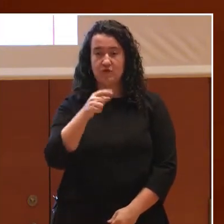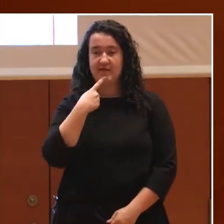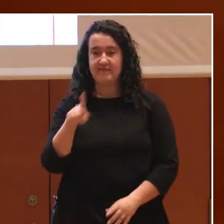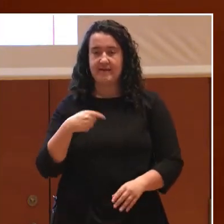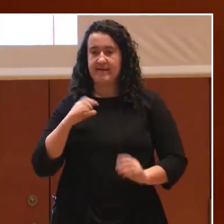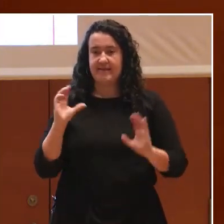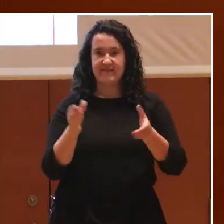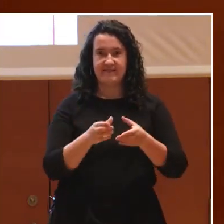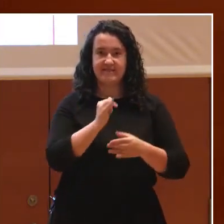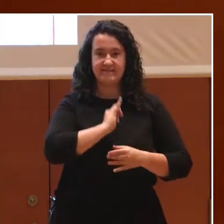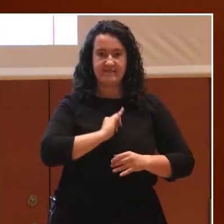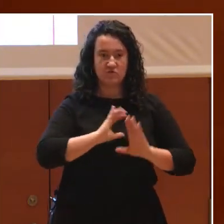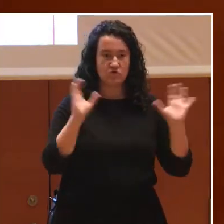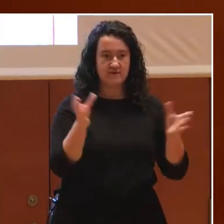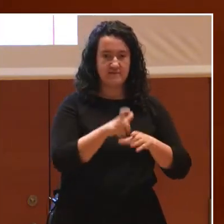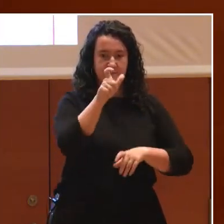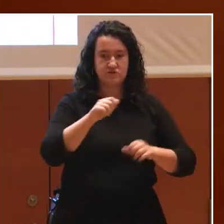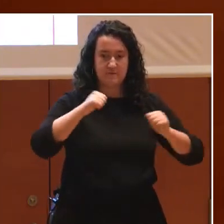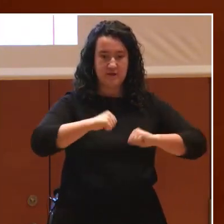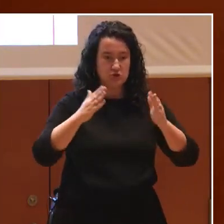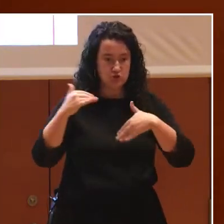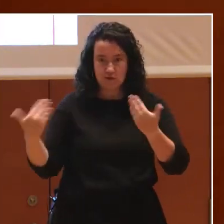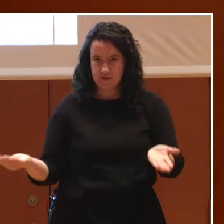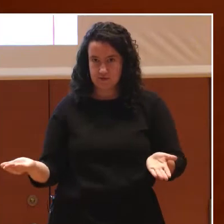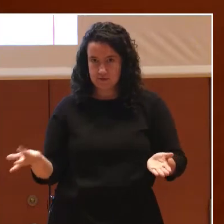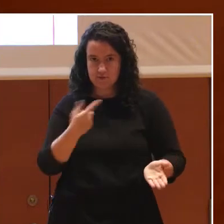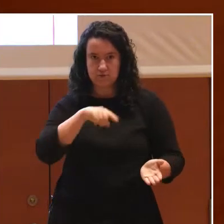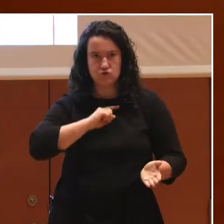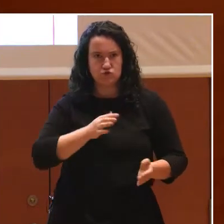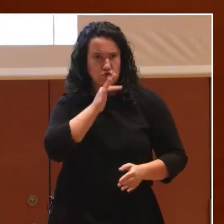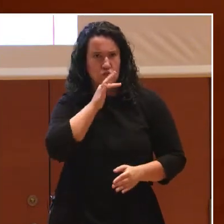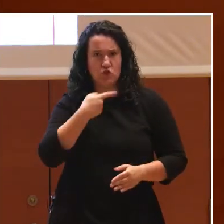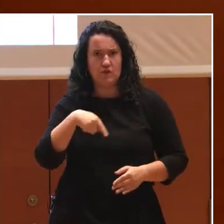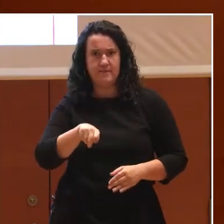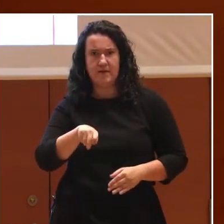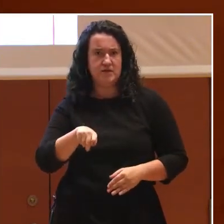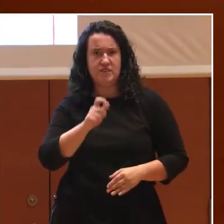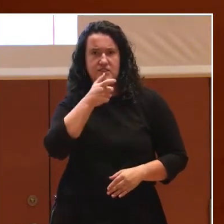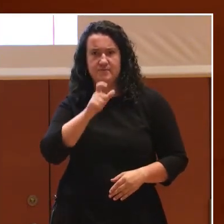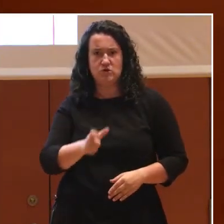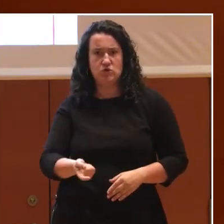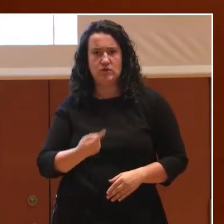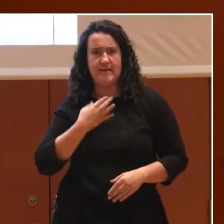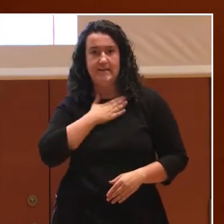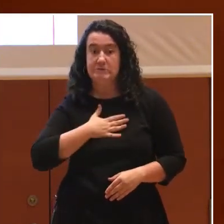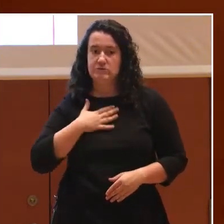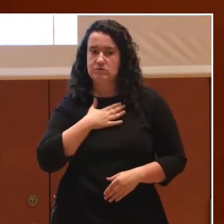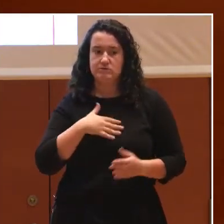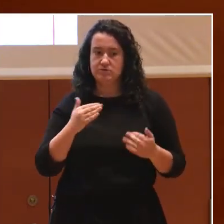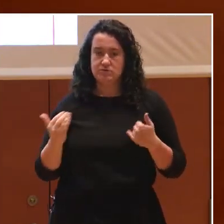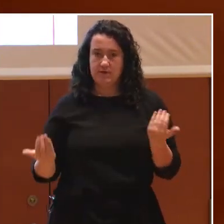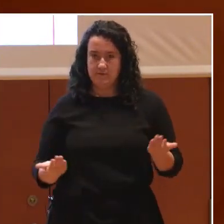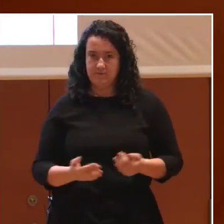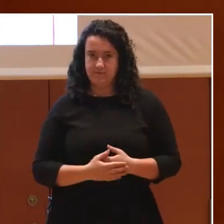De hecho, no estamos del todo todavía confortables con la terminología. Podemos utilizarla con cierta